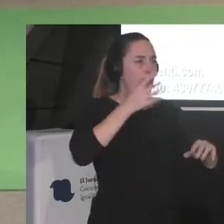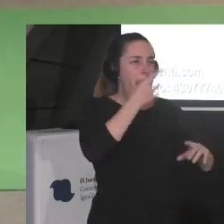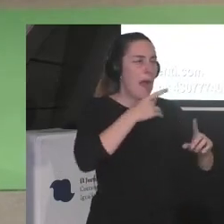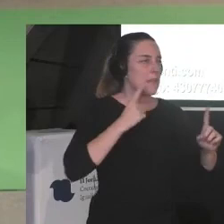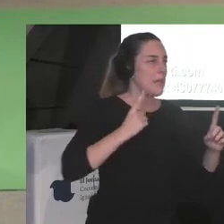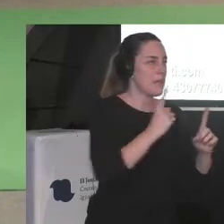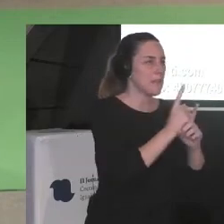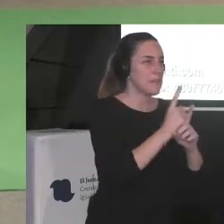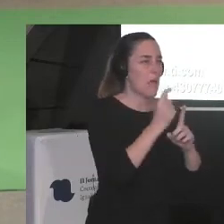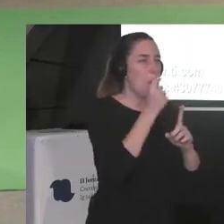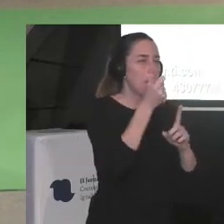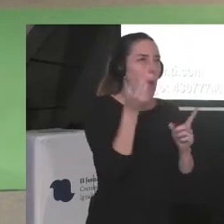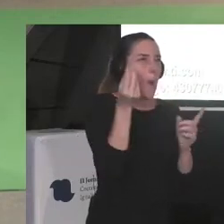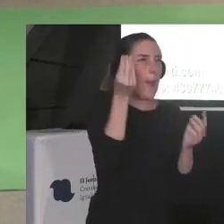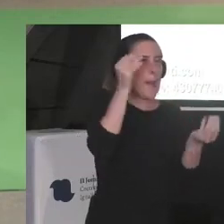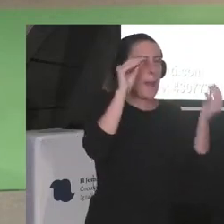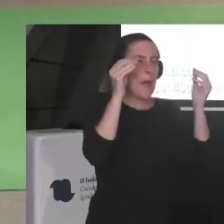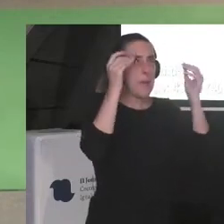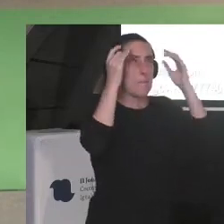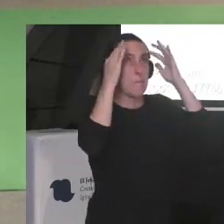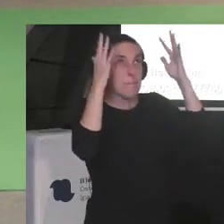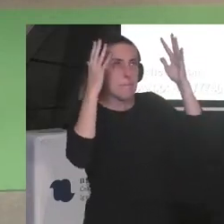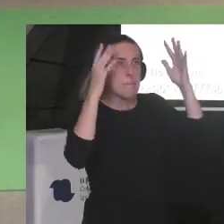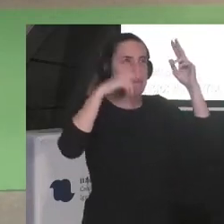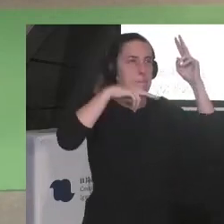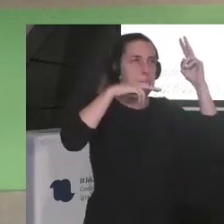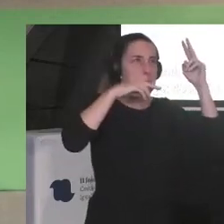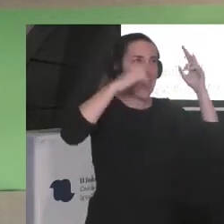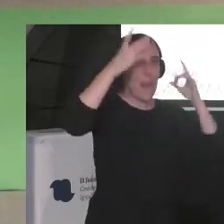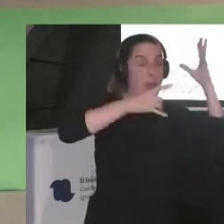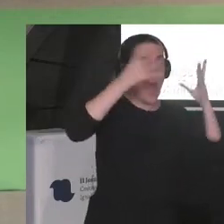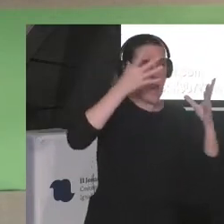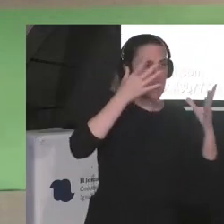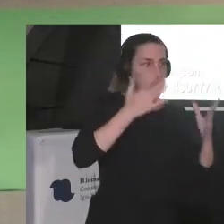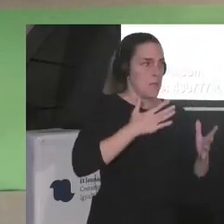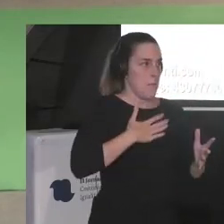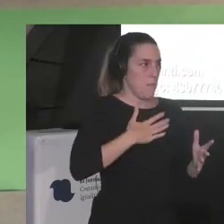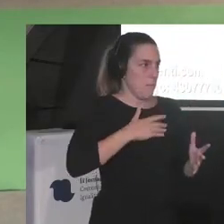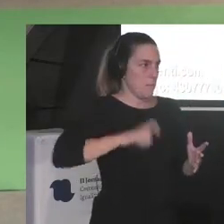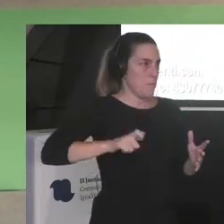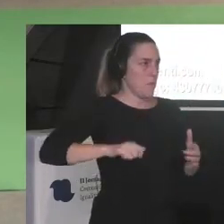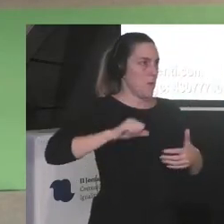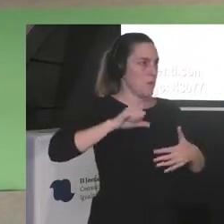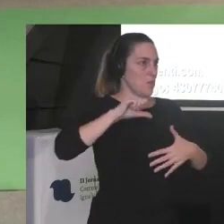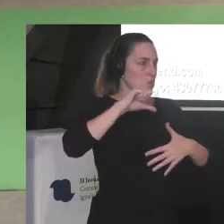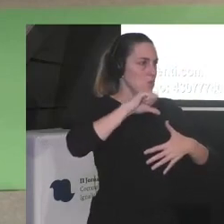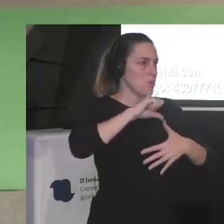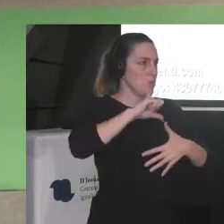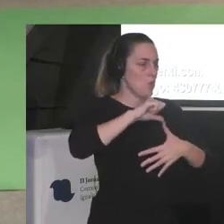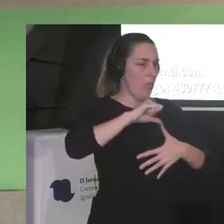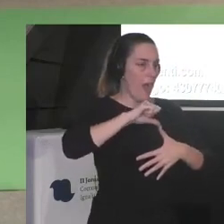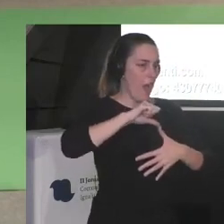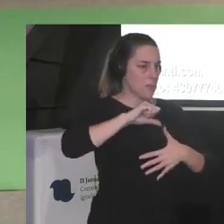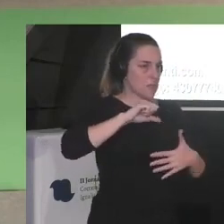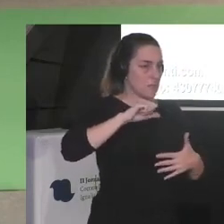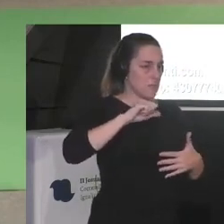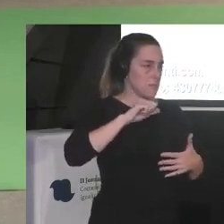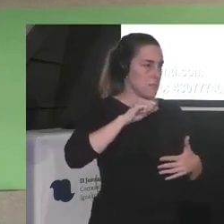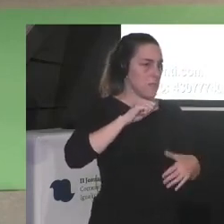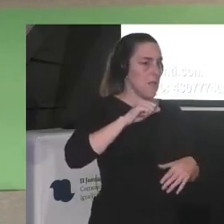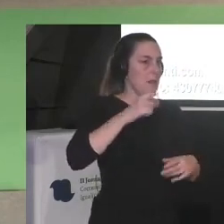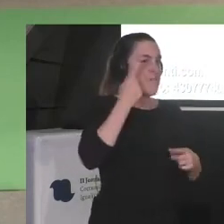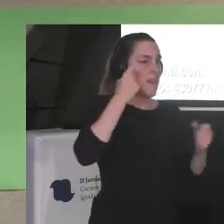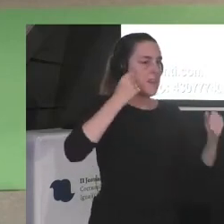porque repetimos ¿no? a veces de mi propia gente te lo digo también las sudacas nos falta más reggaetón ¿no? yo estoy trayendo y